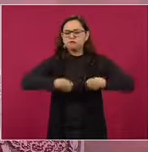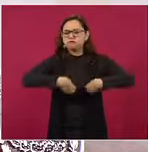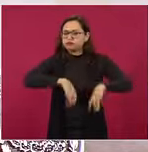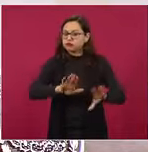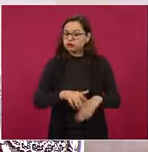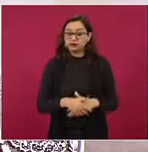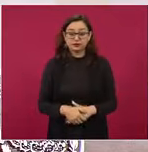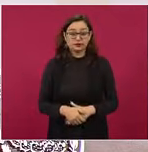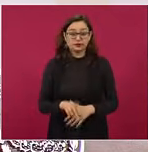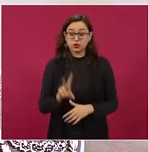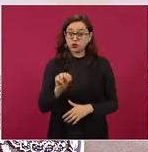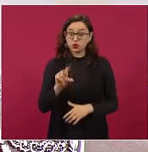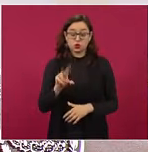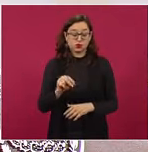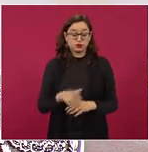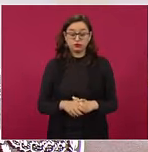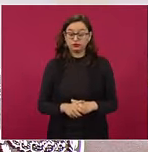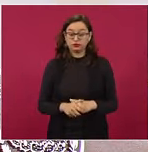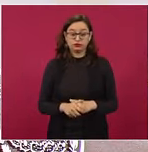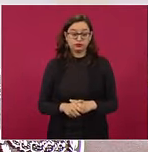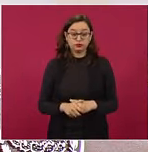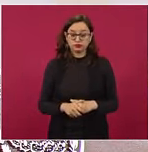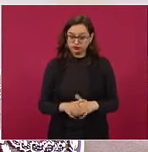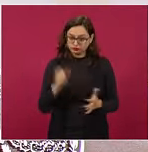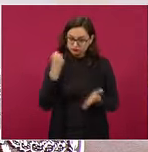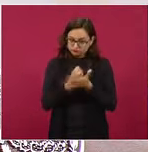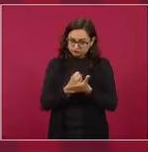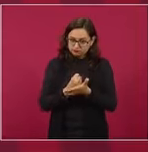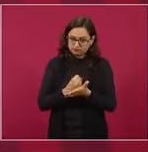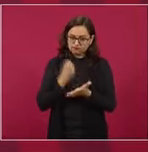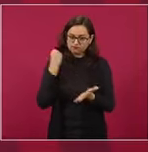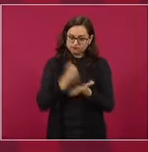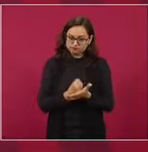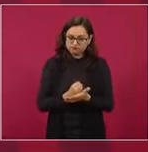no vamos a dejar de trabajar